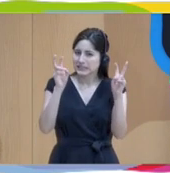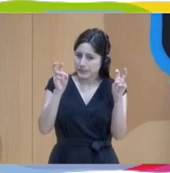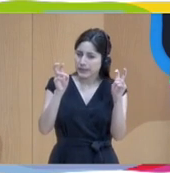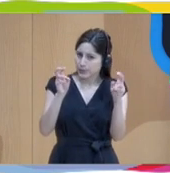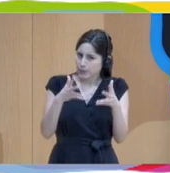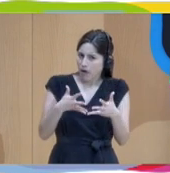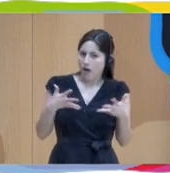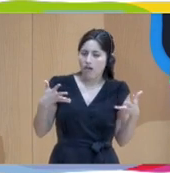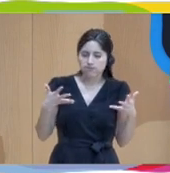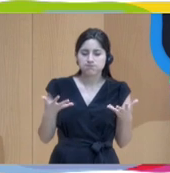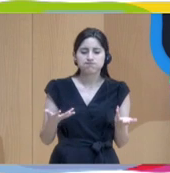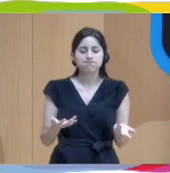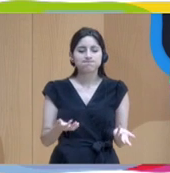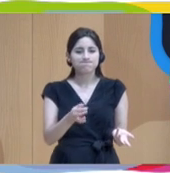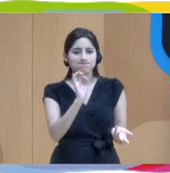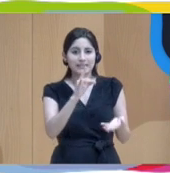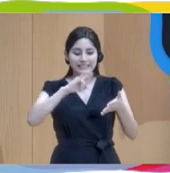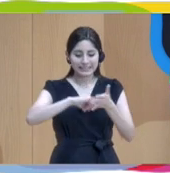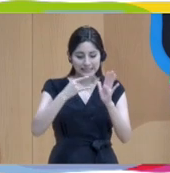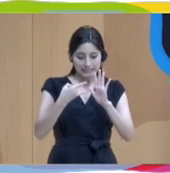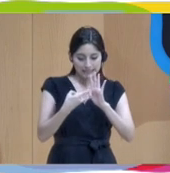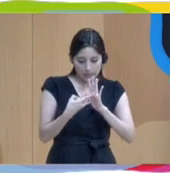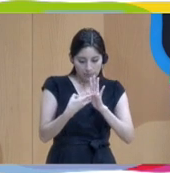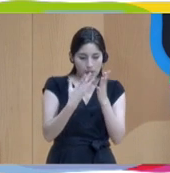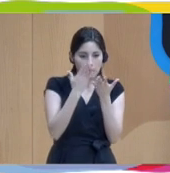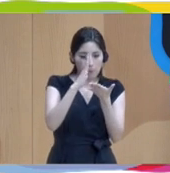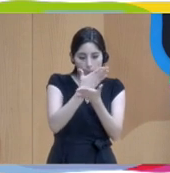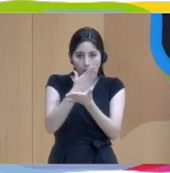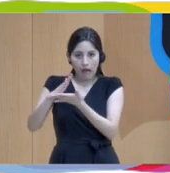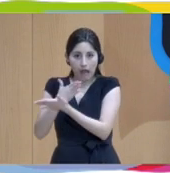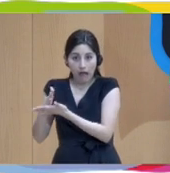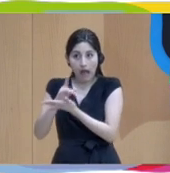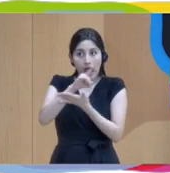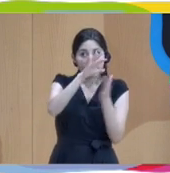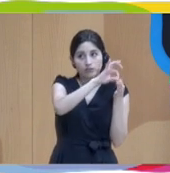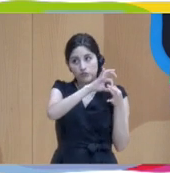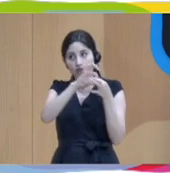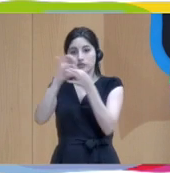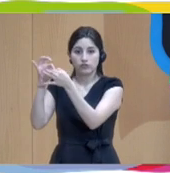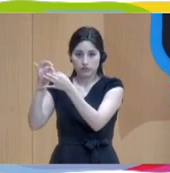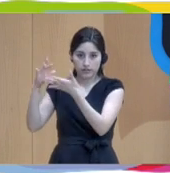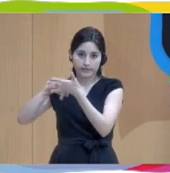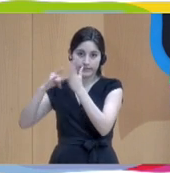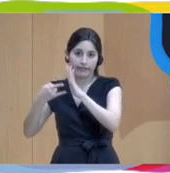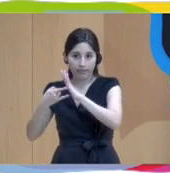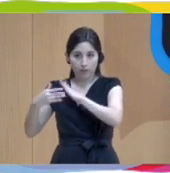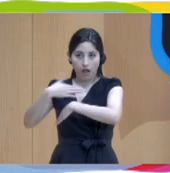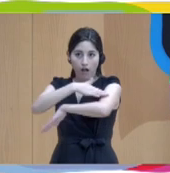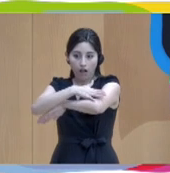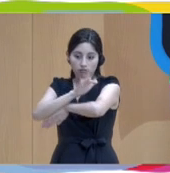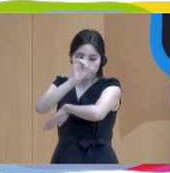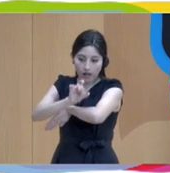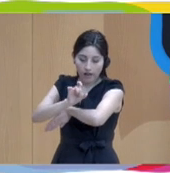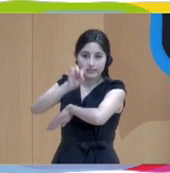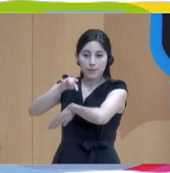Se trata de una fragmentación del sistema vinculada a estructuras normativas nacionales y regionales, porque en Italia cada región tiene